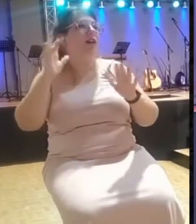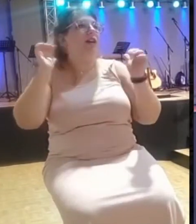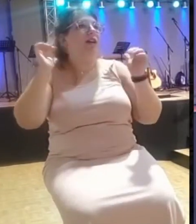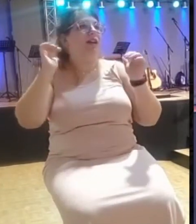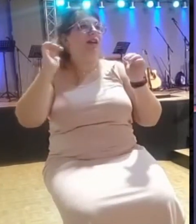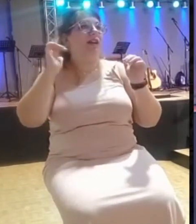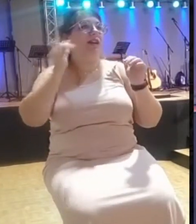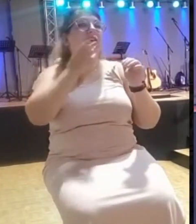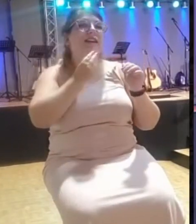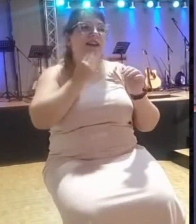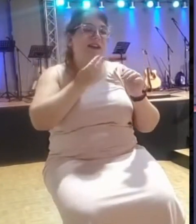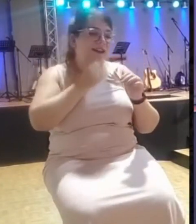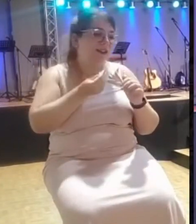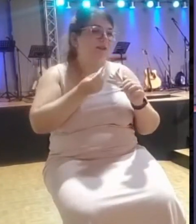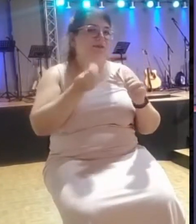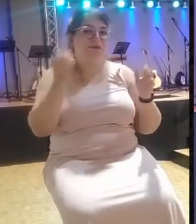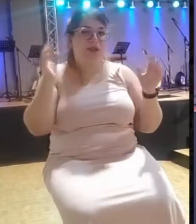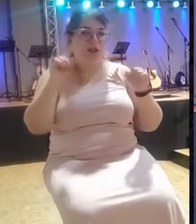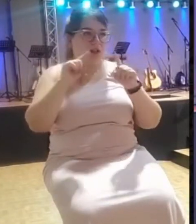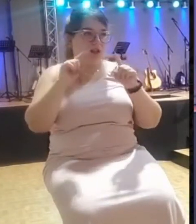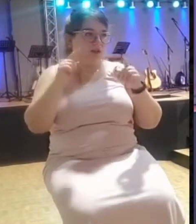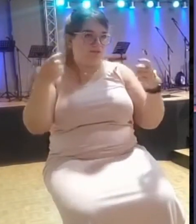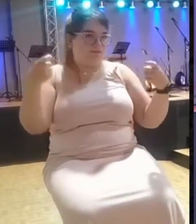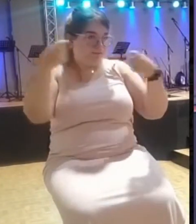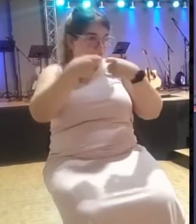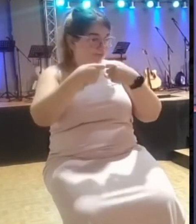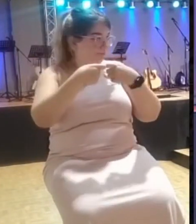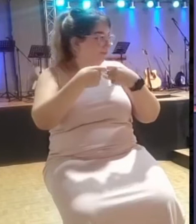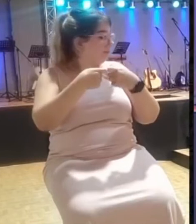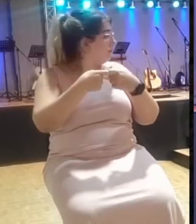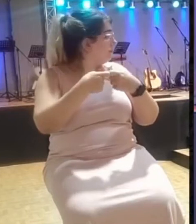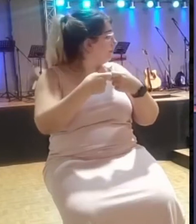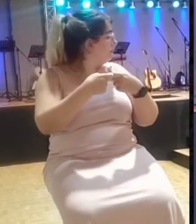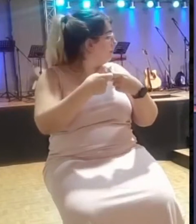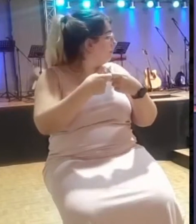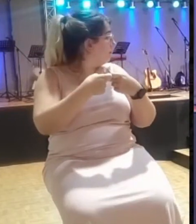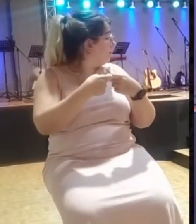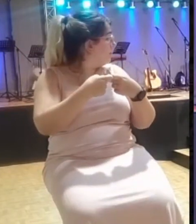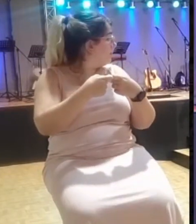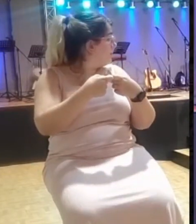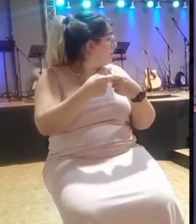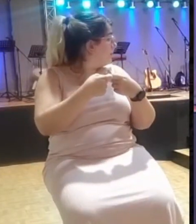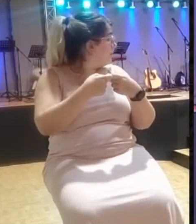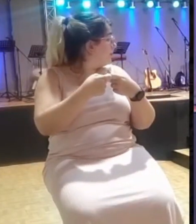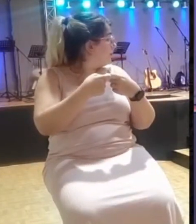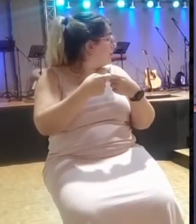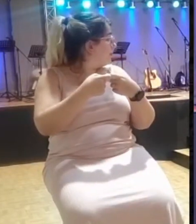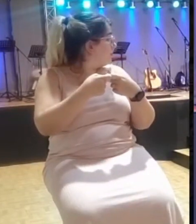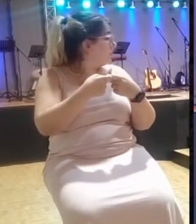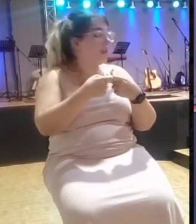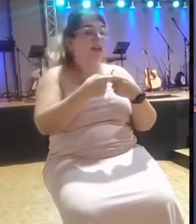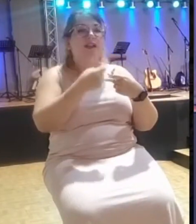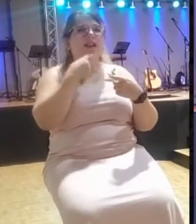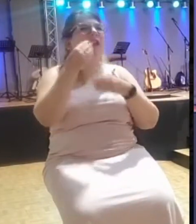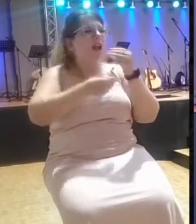¿Los mato a todos? Dice, no, hombre, no. ¿Cómo vas a matar? Dale, le pones pan y comida y entonces se ponen todo a comer y les abrieron los ojos. ¡Uy!